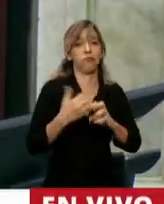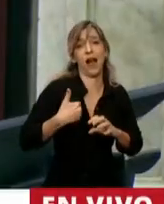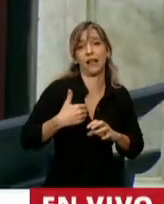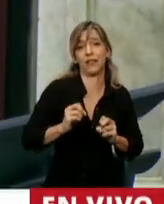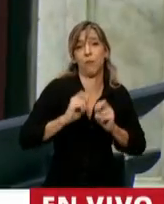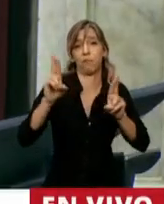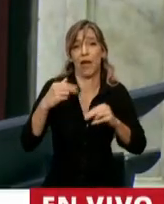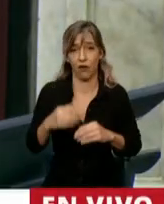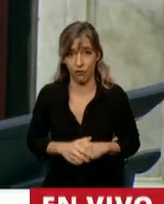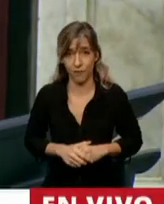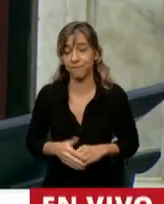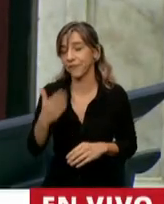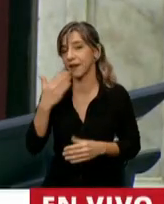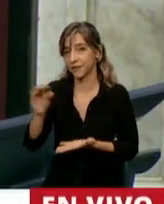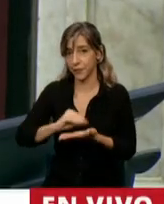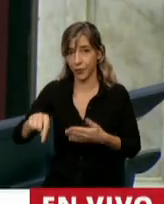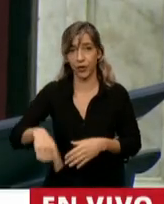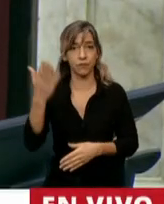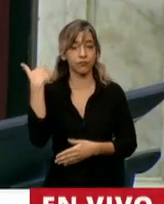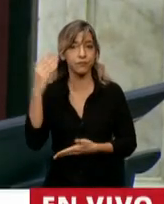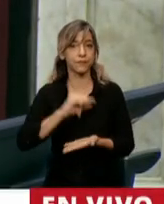Tiene la palabra el diputado Javier Campos.